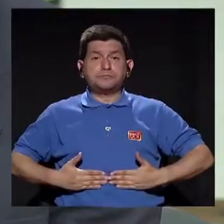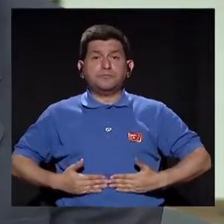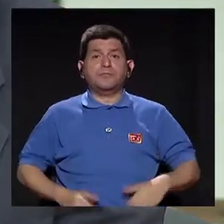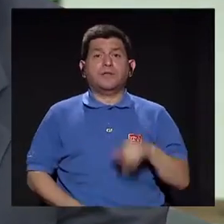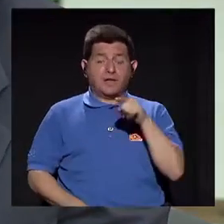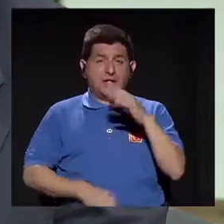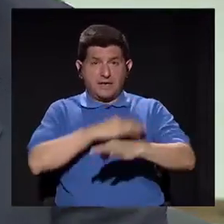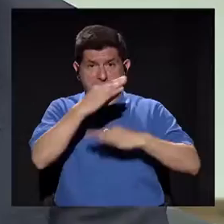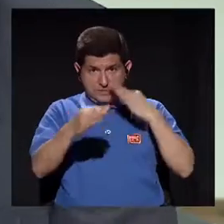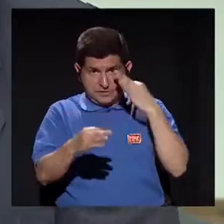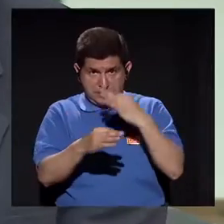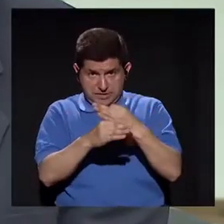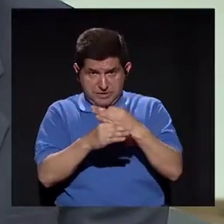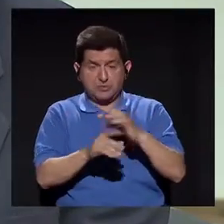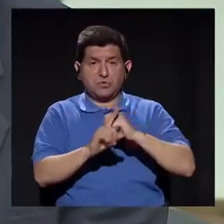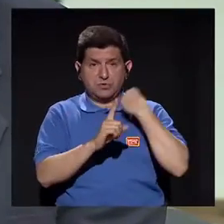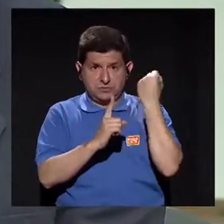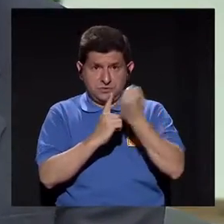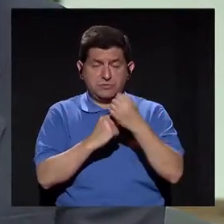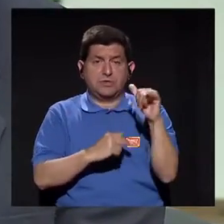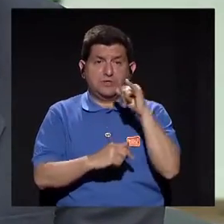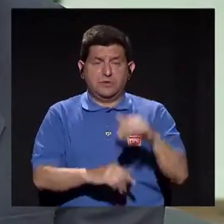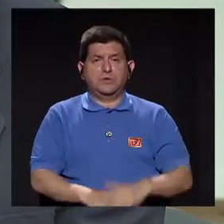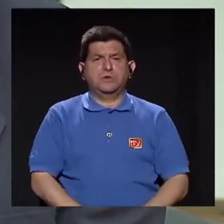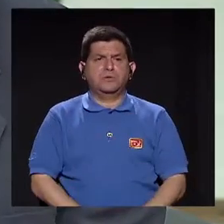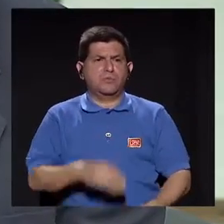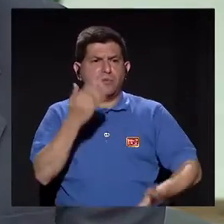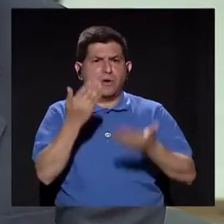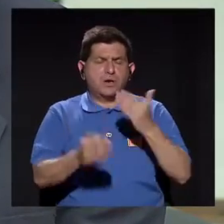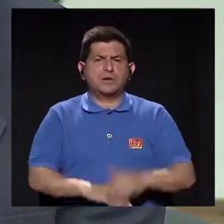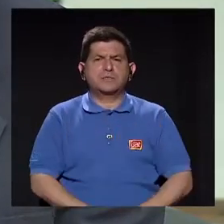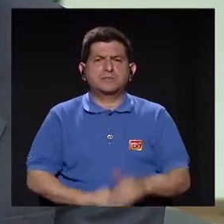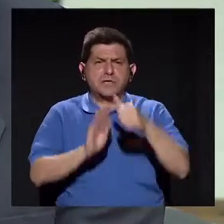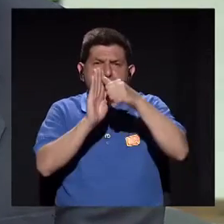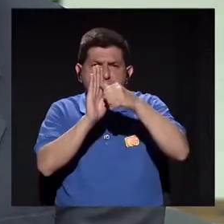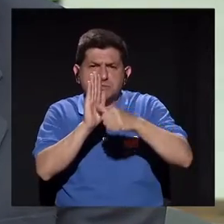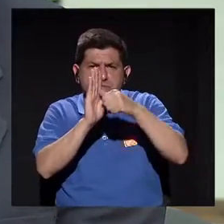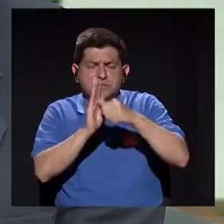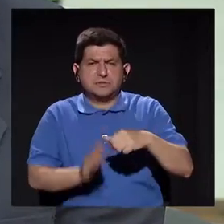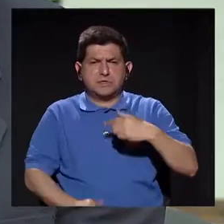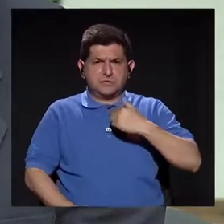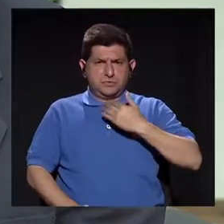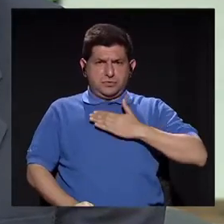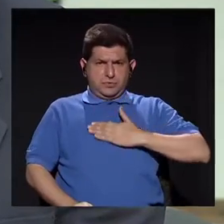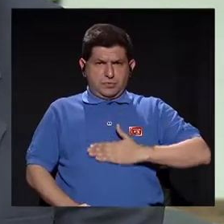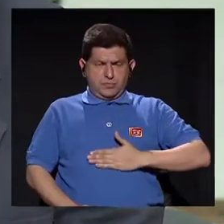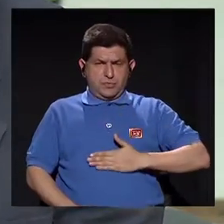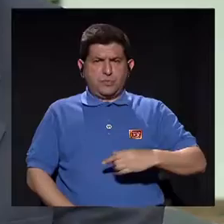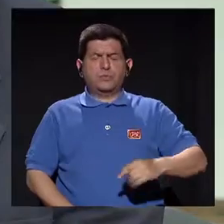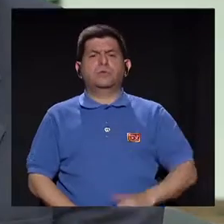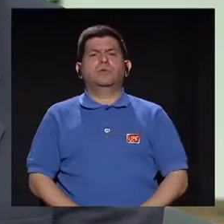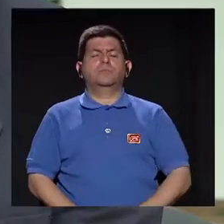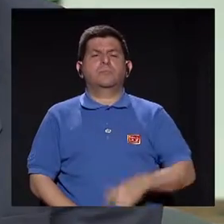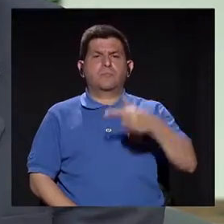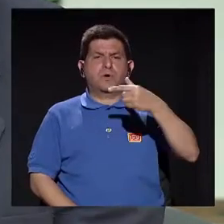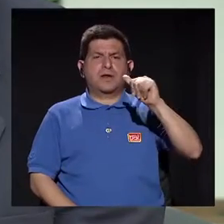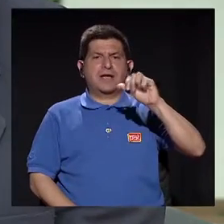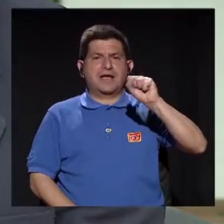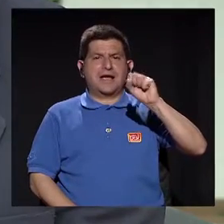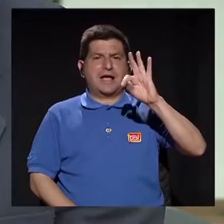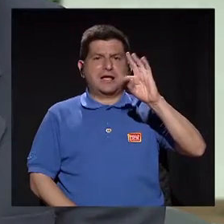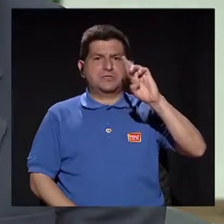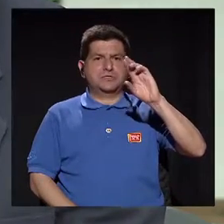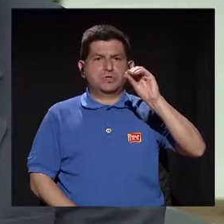entonces esa es la toracoscopía o bien hacemos las incisiones a través del estómago por medio del gastroscopio